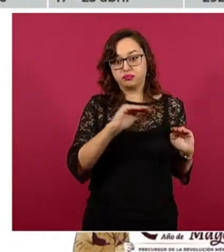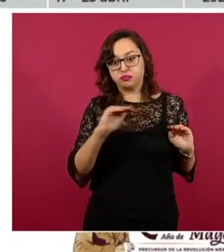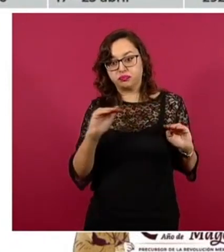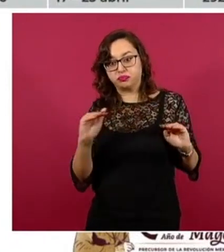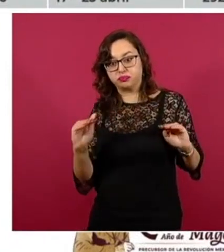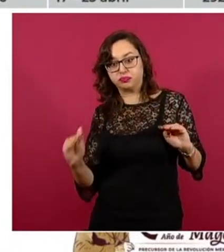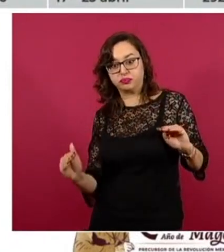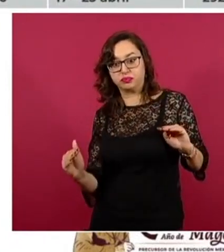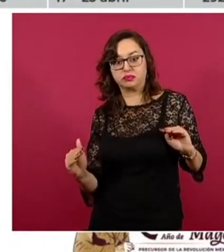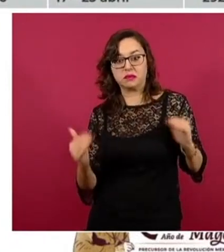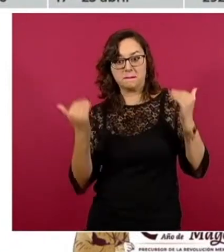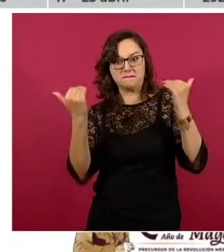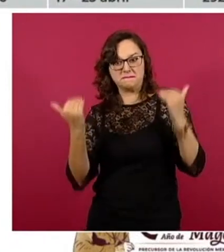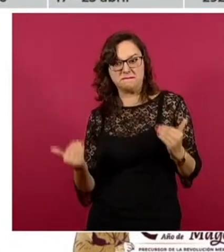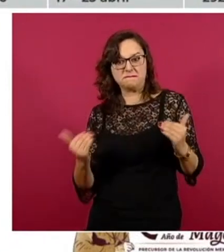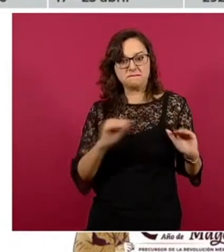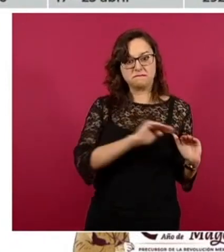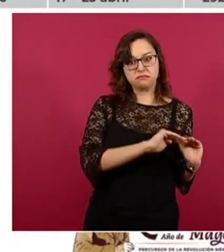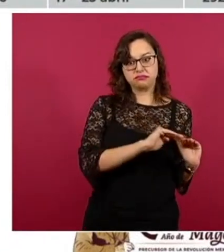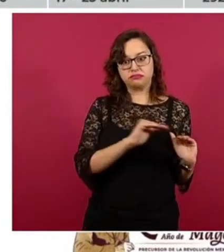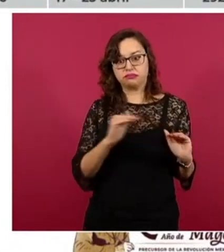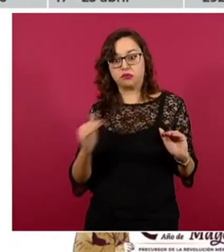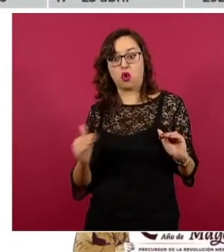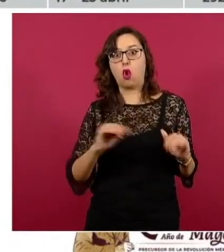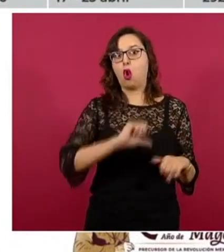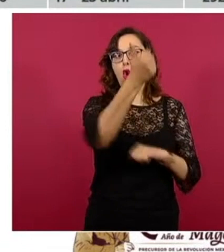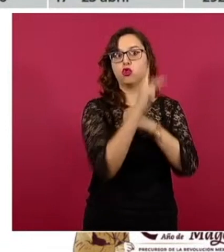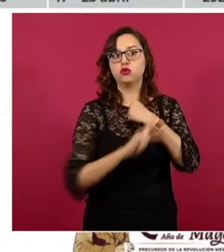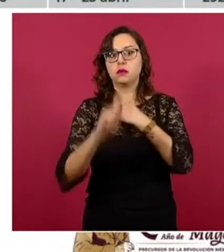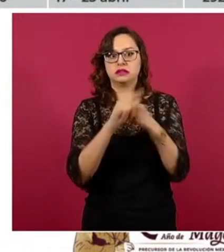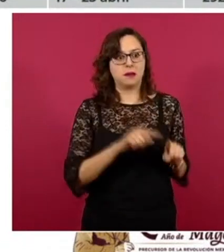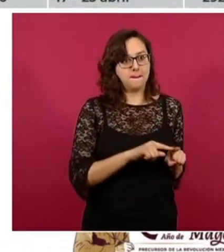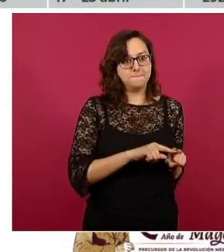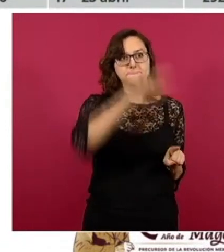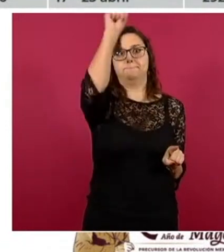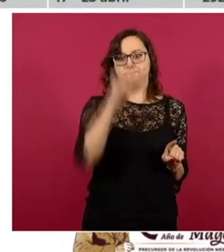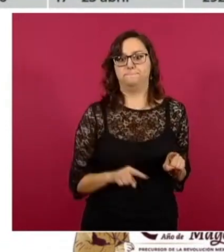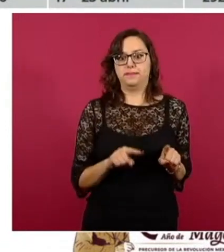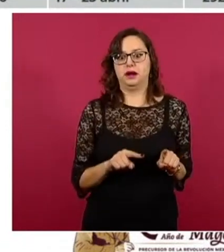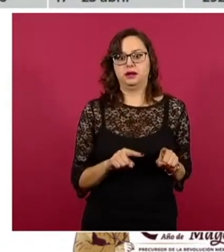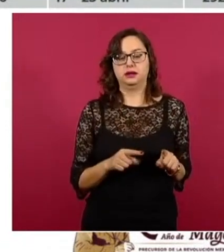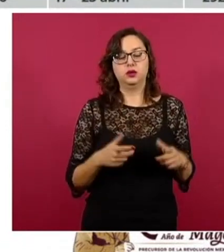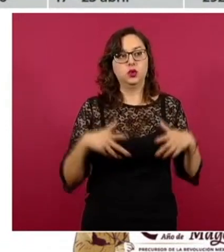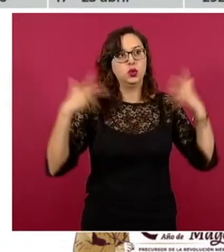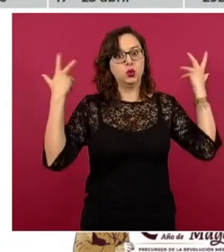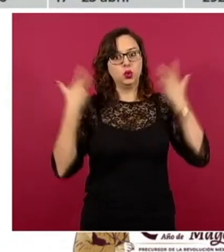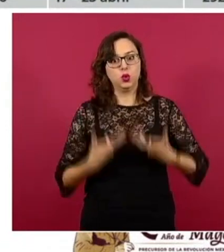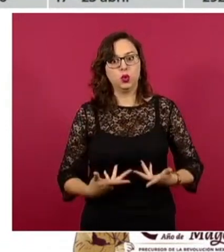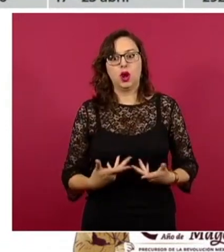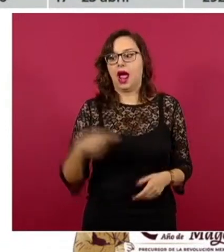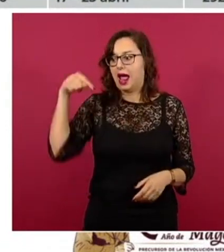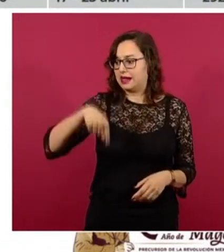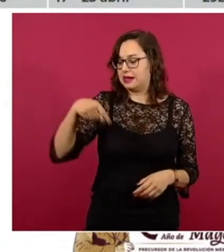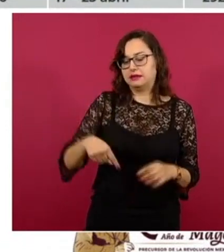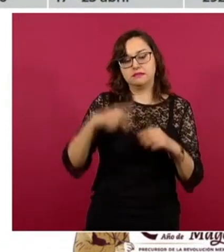plana comparado con lo que ocurrió en otros países del mundo en esa misma temporada, al inicio de la epidemia, pero también